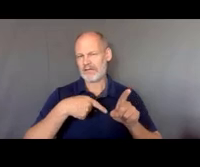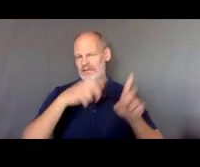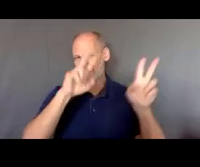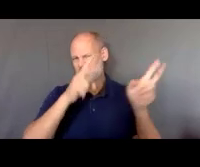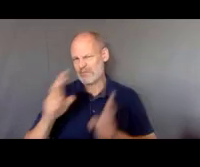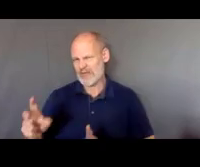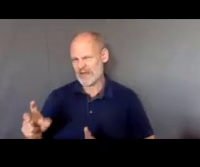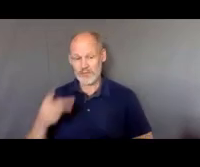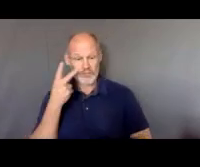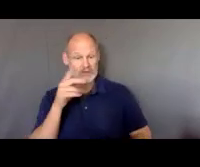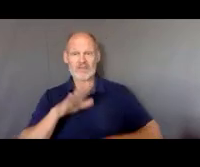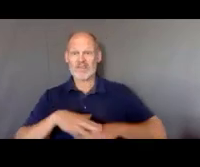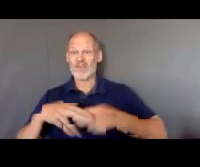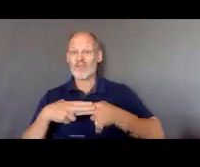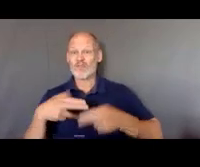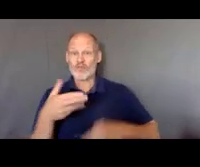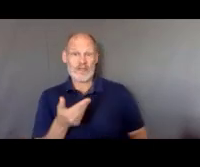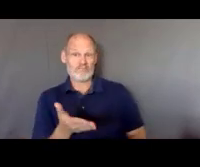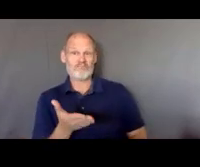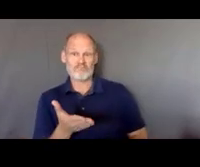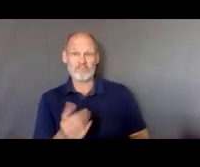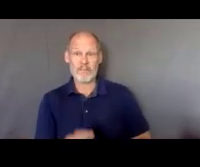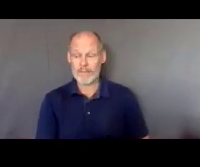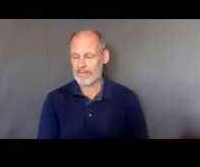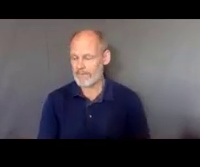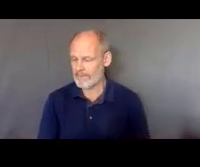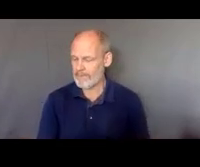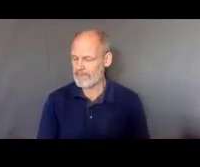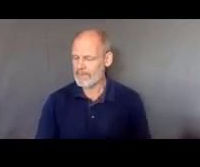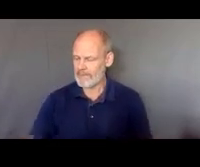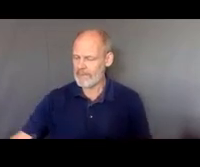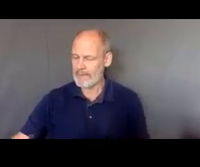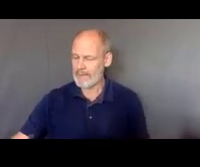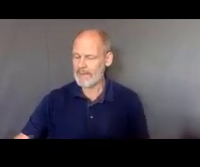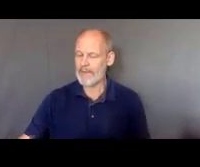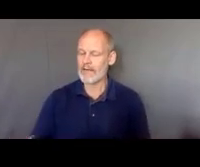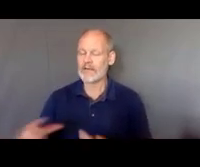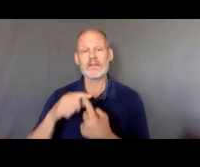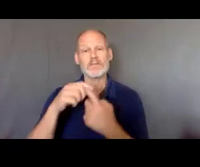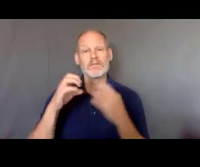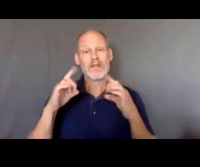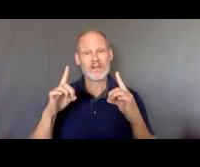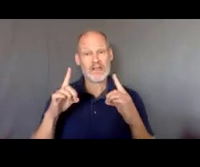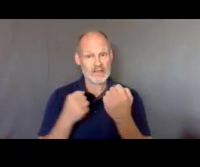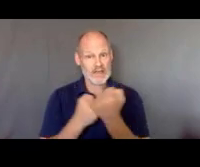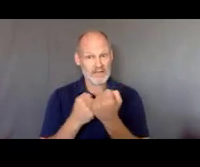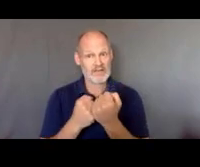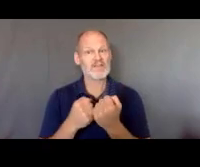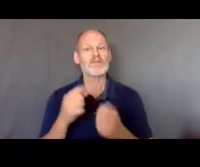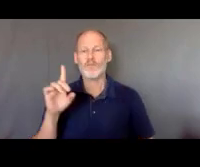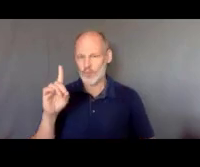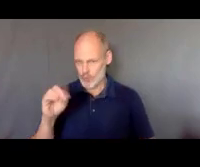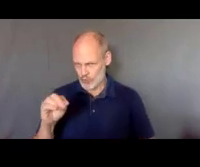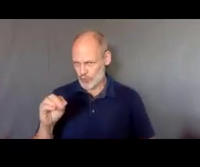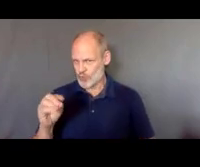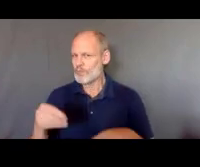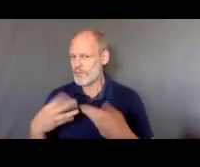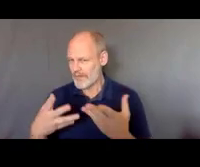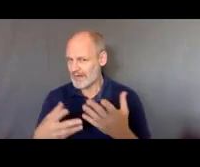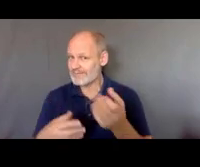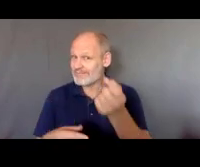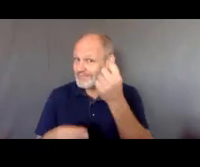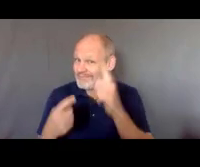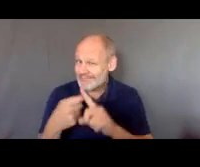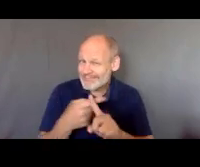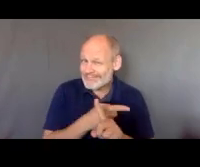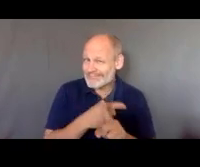principalmente estamos hablando de intercesión de educación especial que si proporcionamos y yo nada más quiero compartir con ustedes